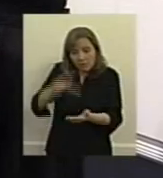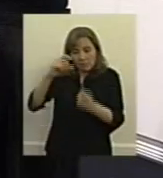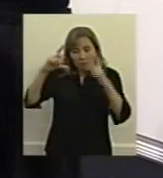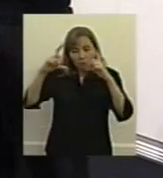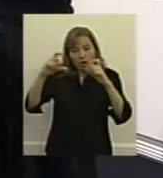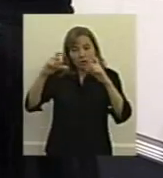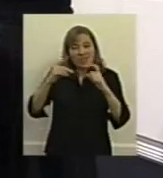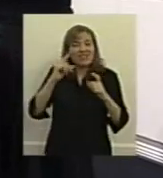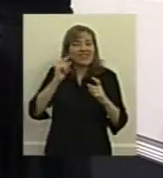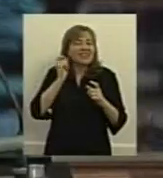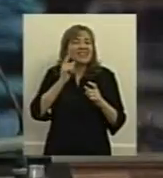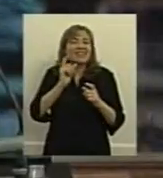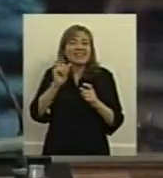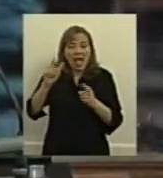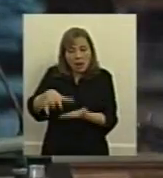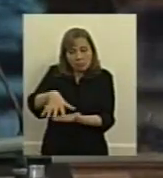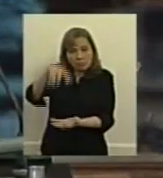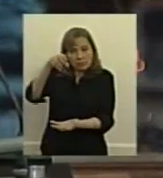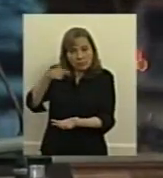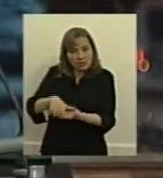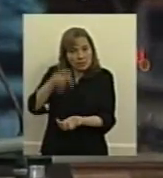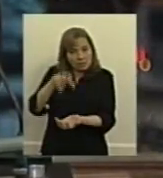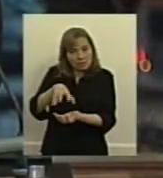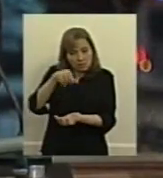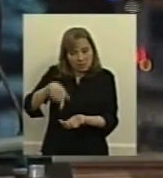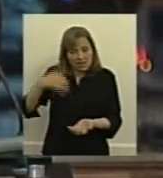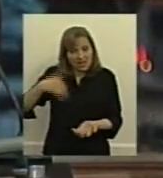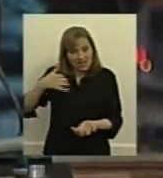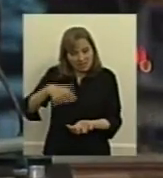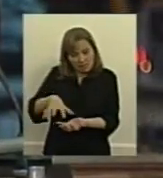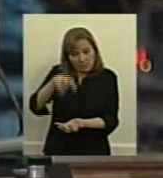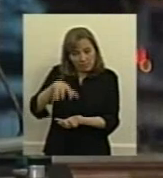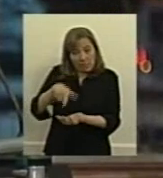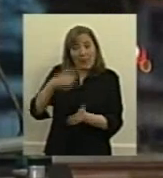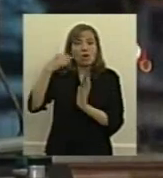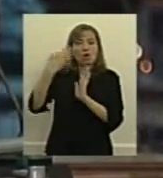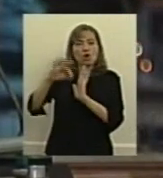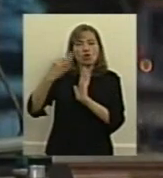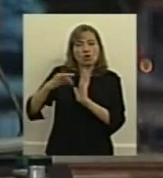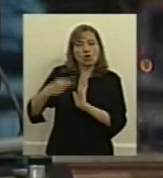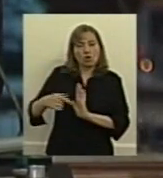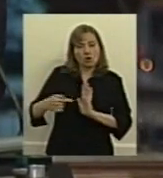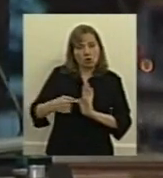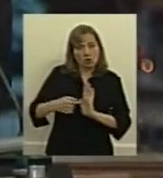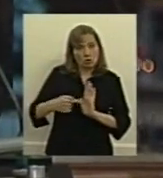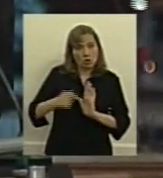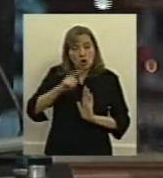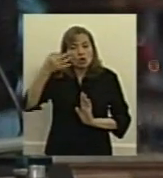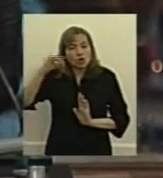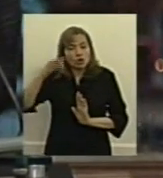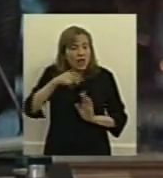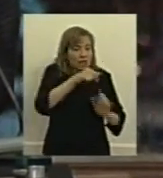más acabada de lo que es la salud en la República Argentina además de controlar también no solamente a los